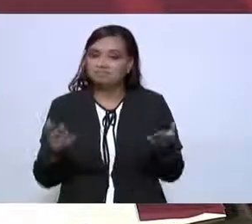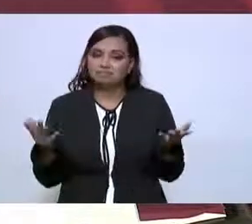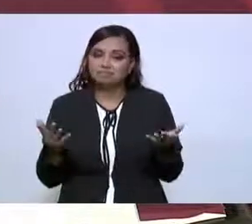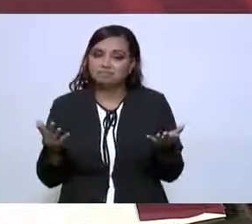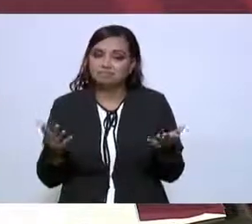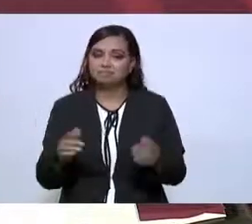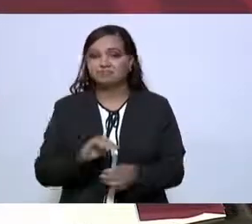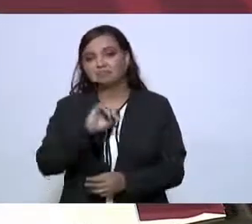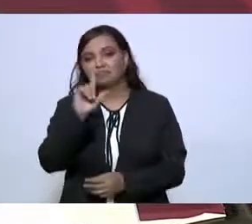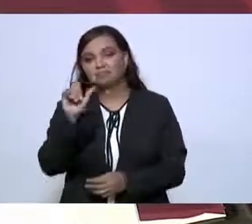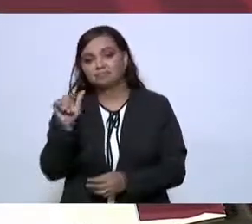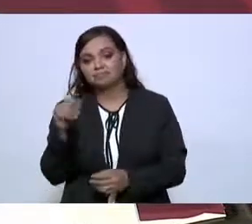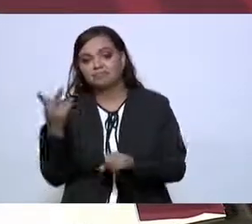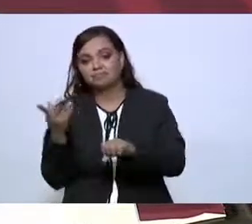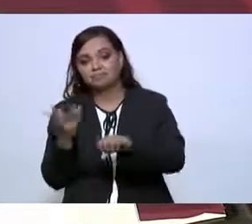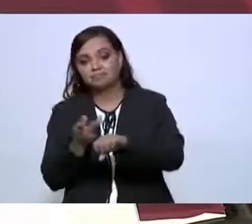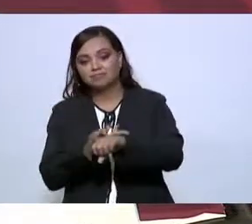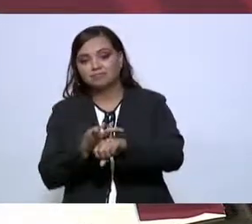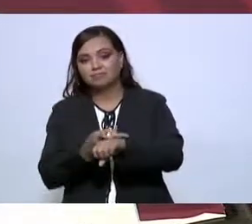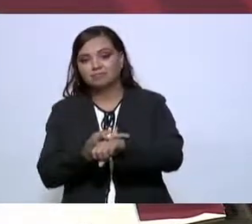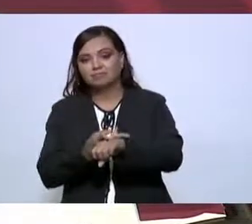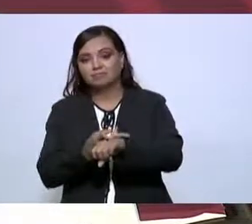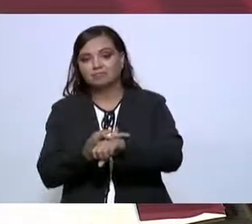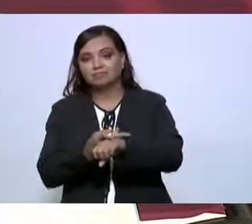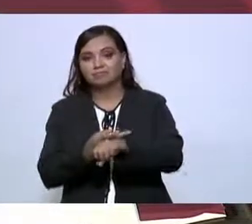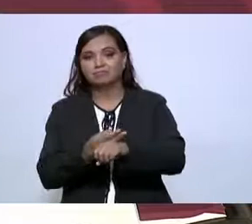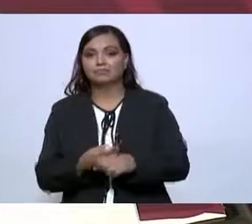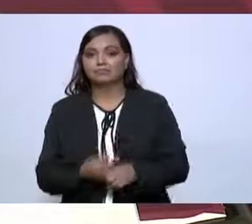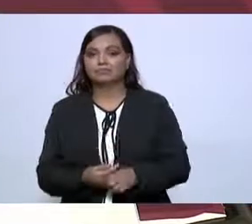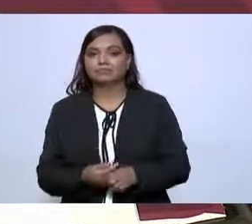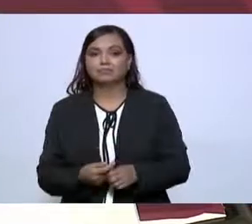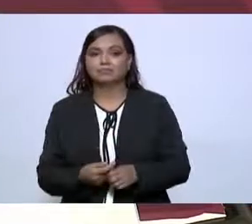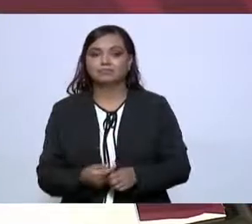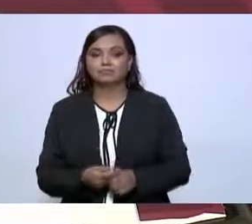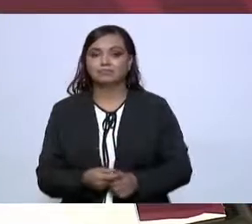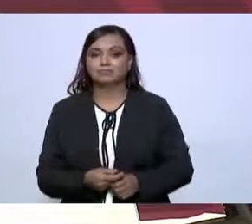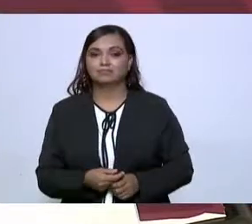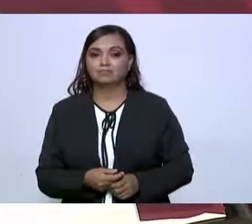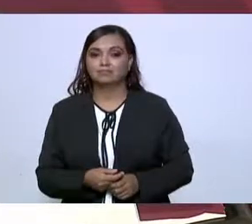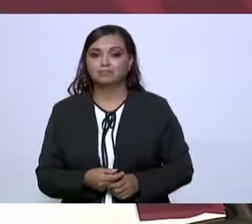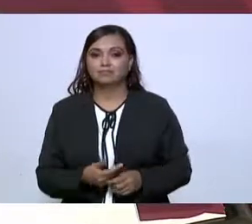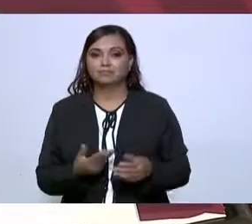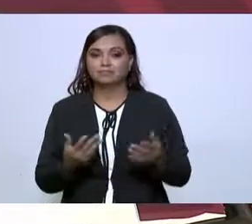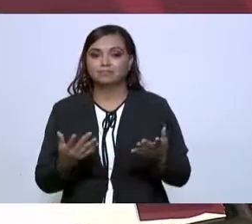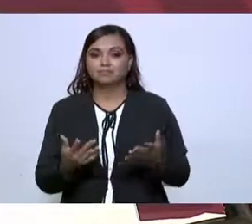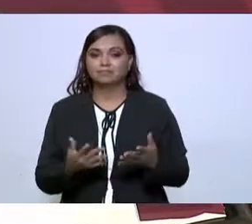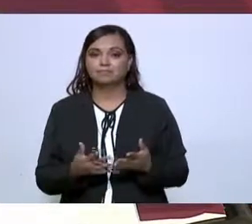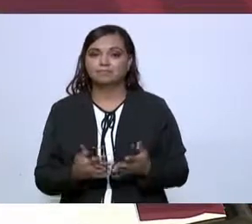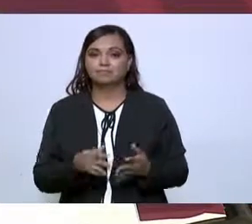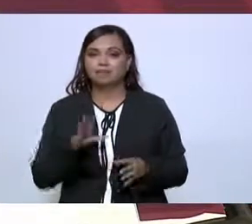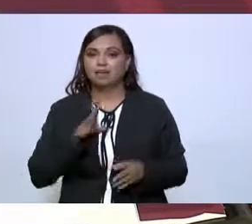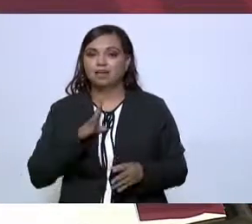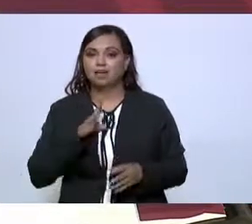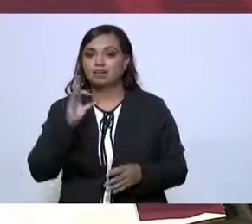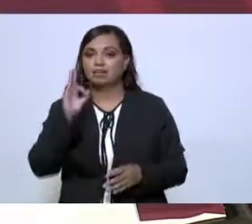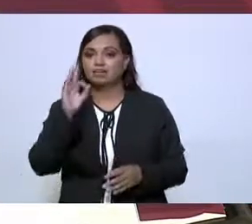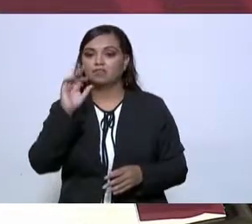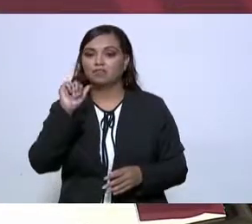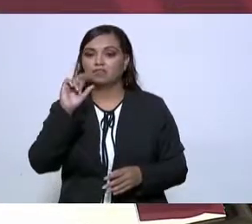pues funciona el fraude